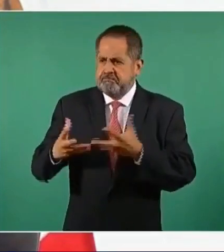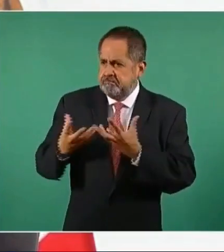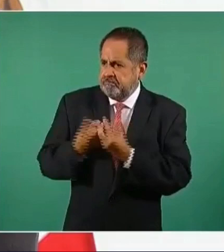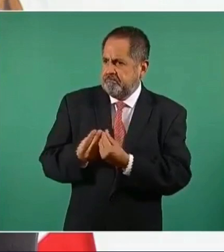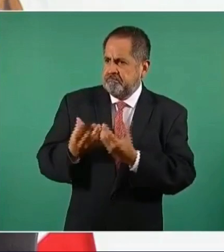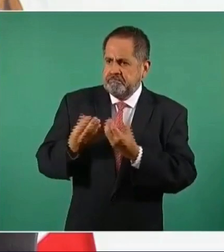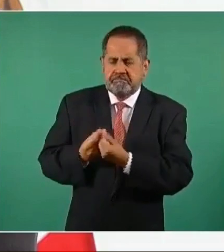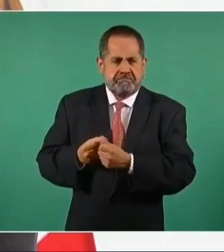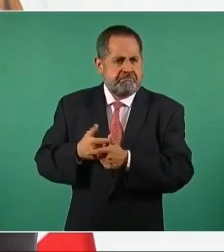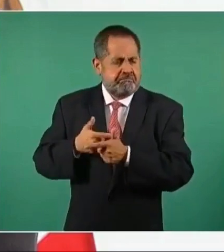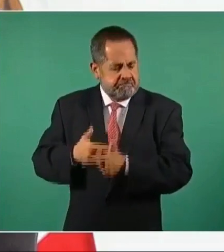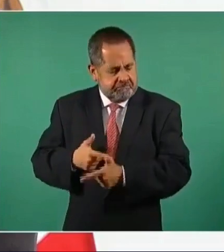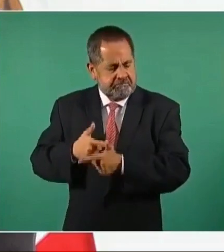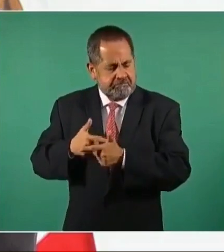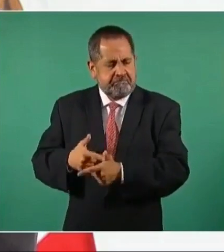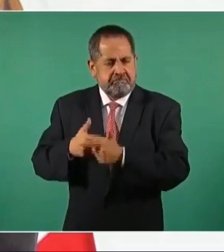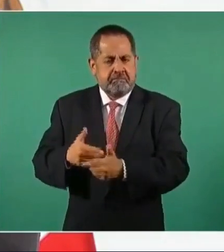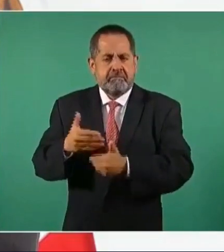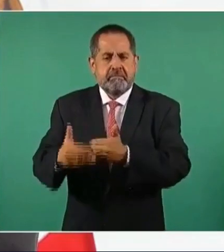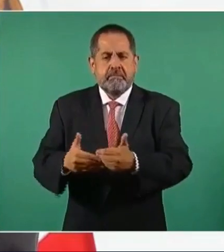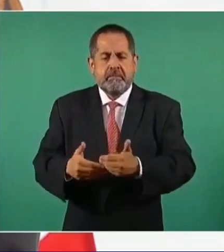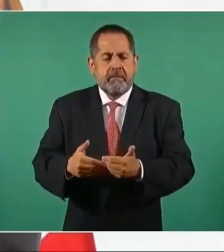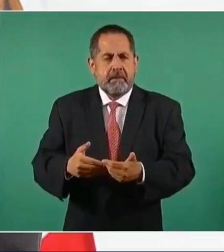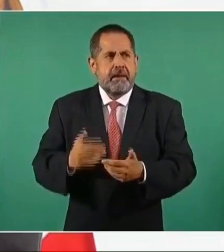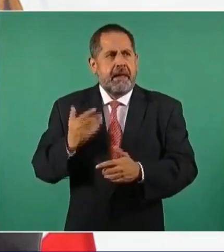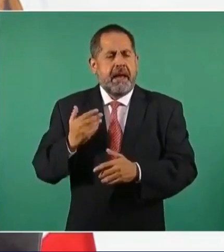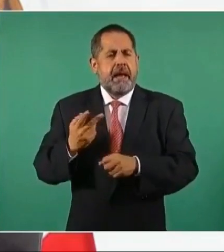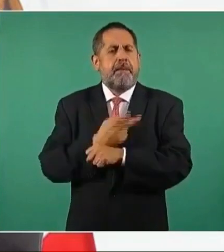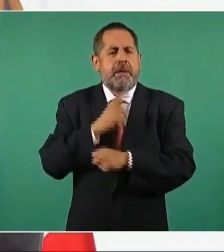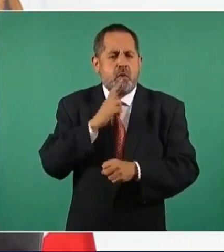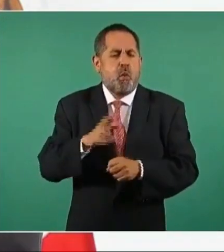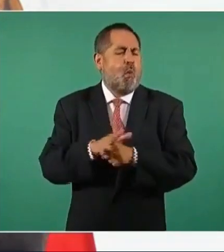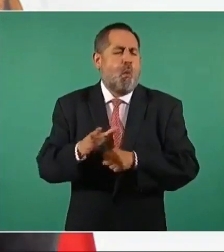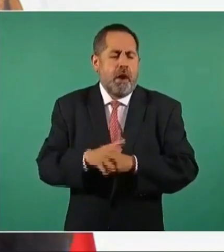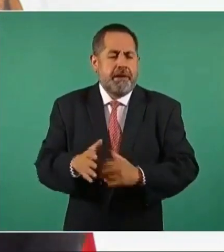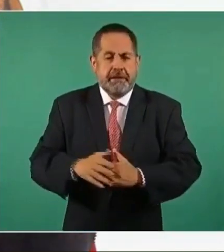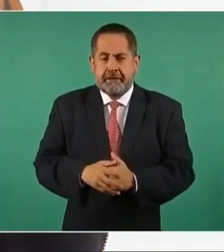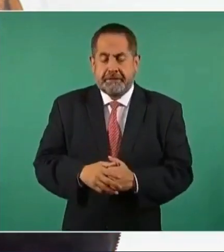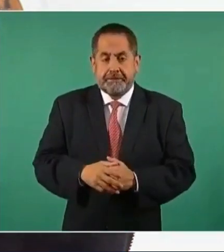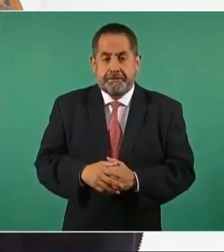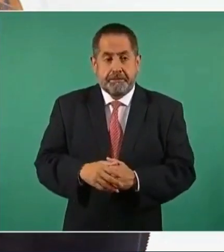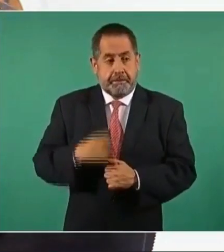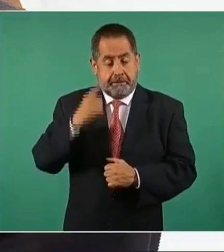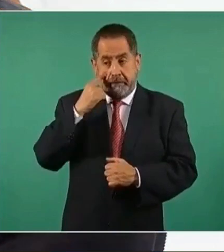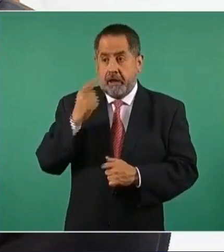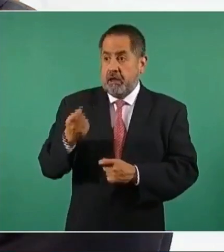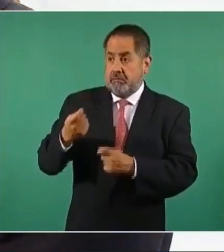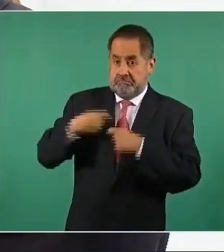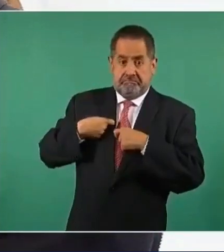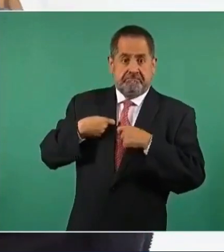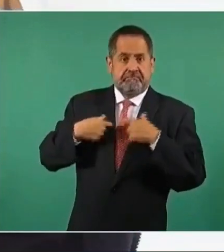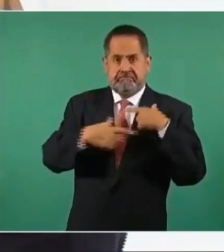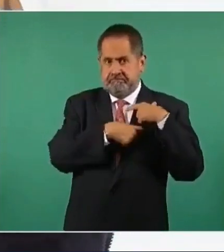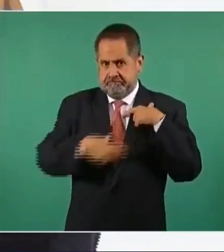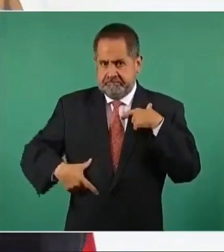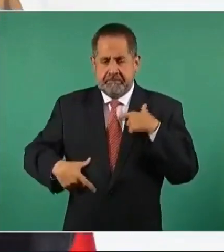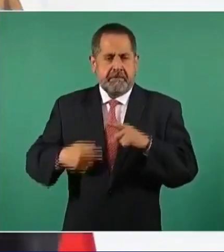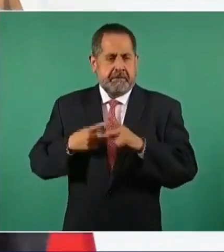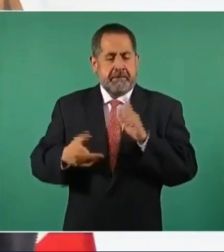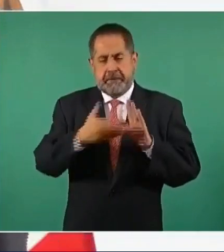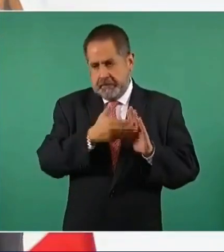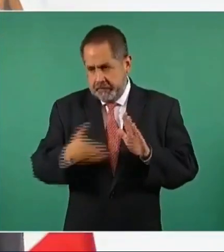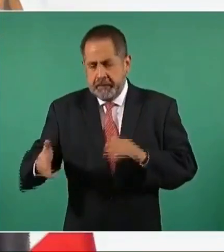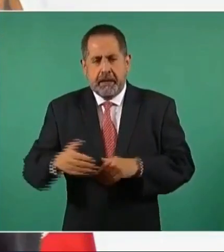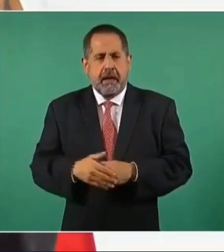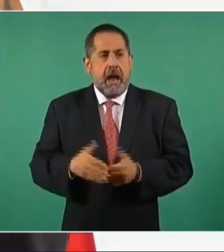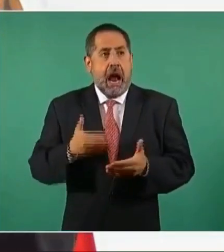son los siguientes resultados. En el tiempo que llevamos en el gobierno se redujo el robo de